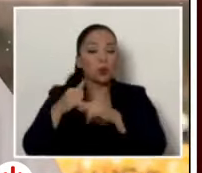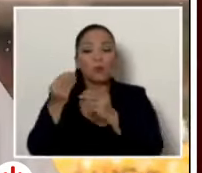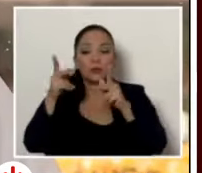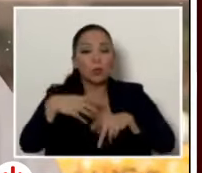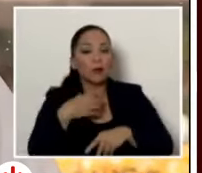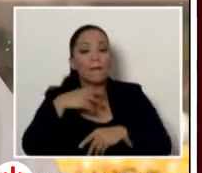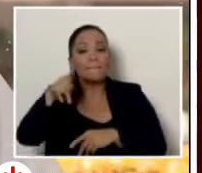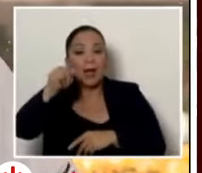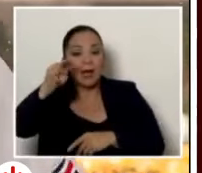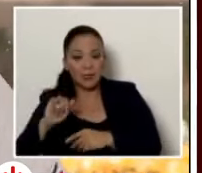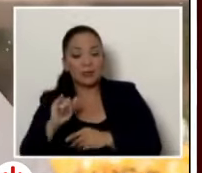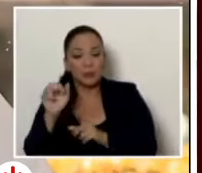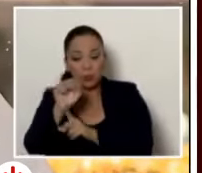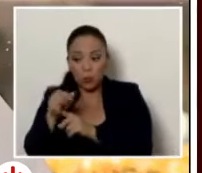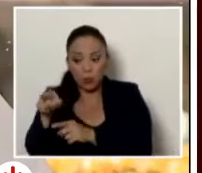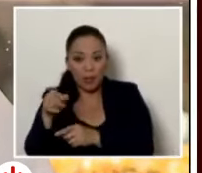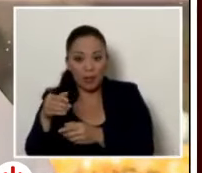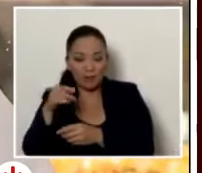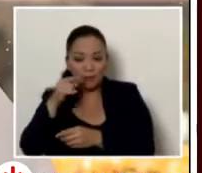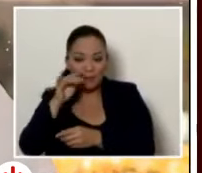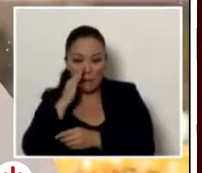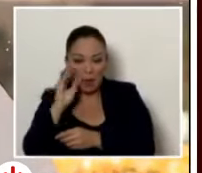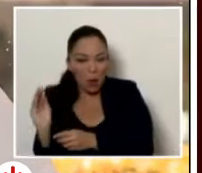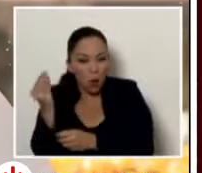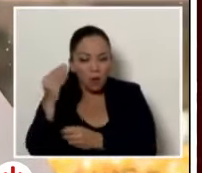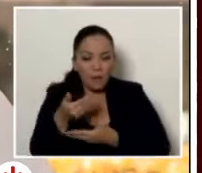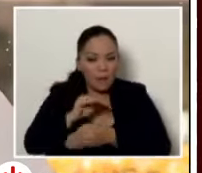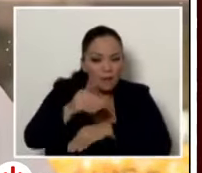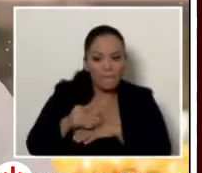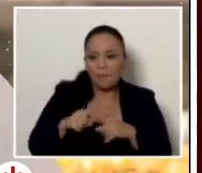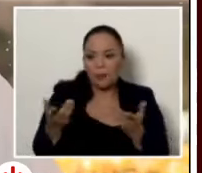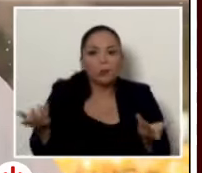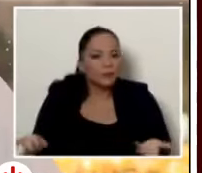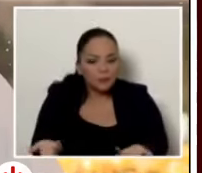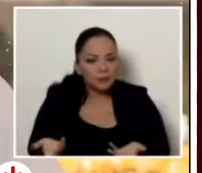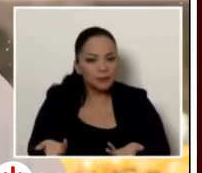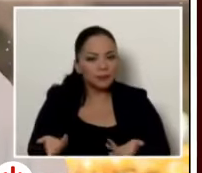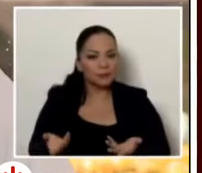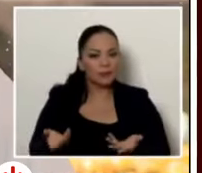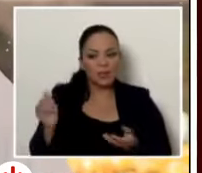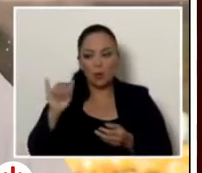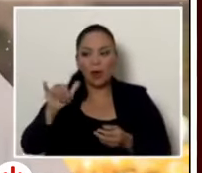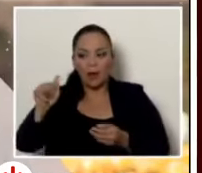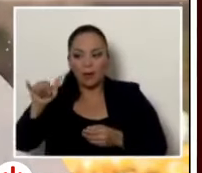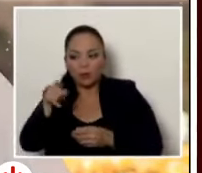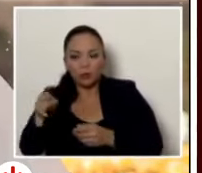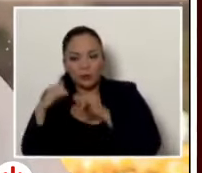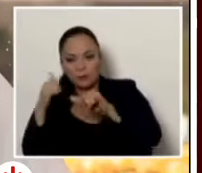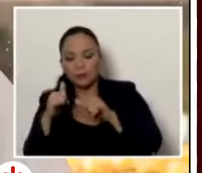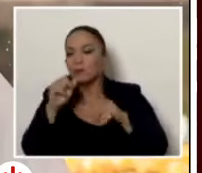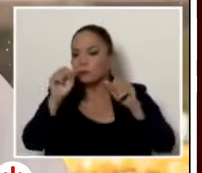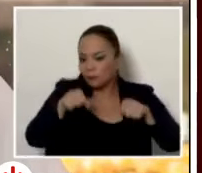del patronato nacional de la infancia no sé si el poder ejecutivo también puede ser denunciado perdón el poder judicial puede caber una